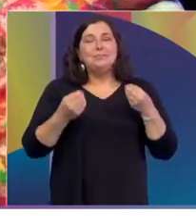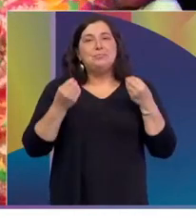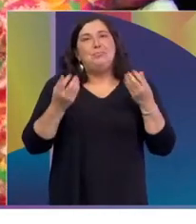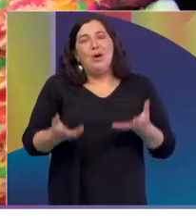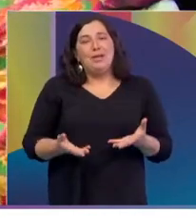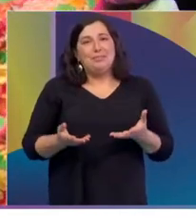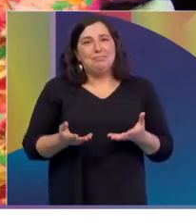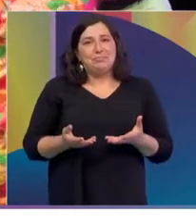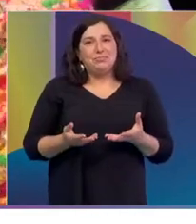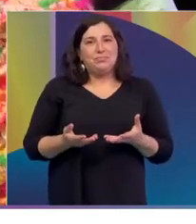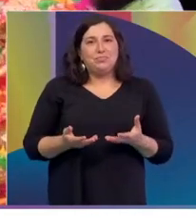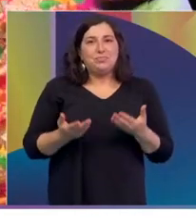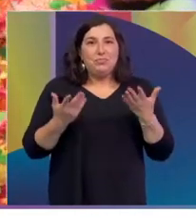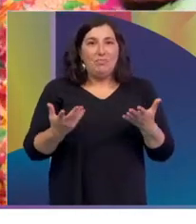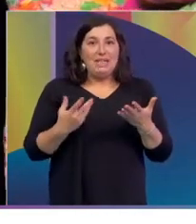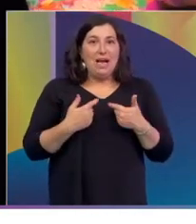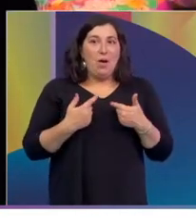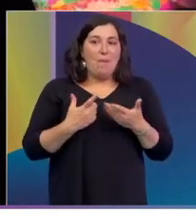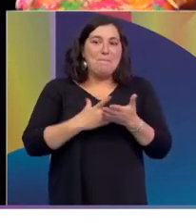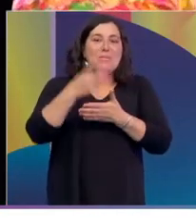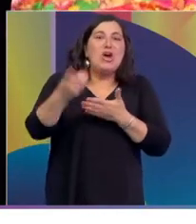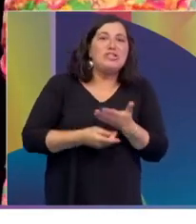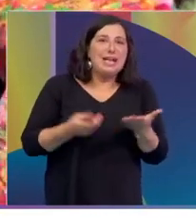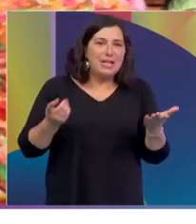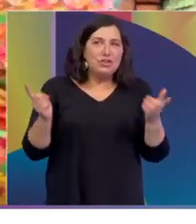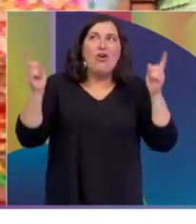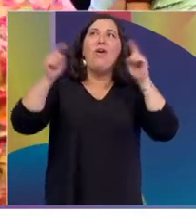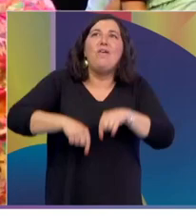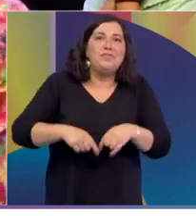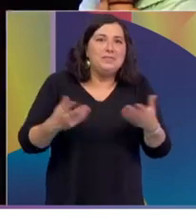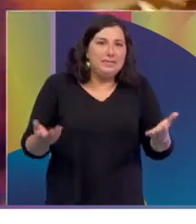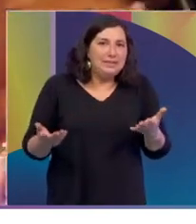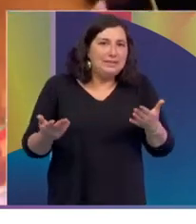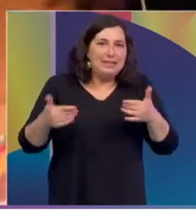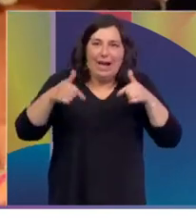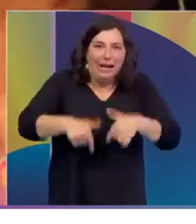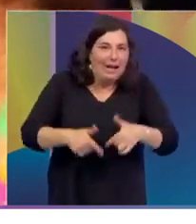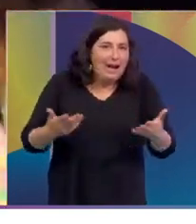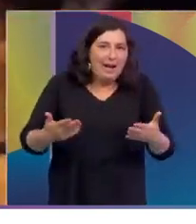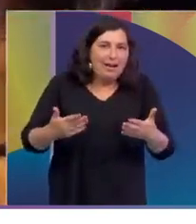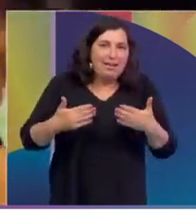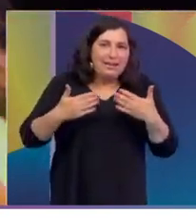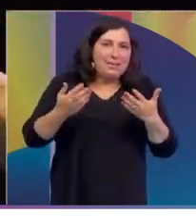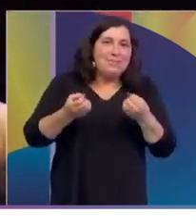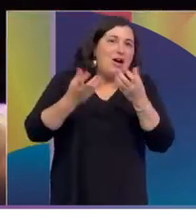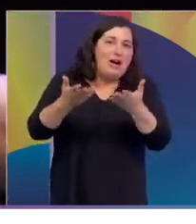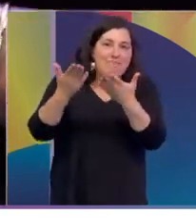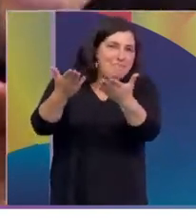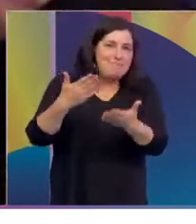bueno, el proyecto surge y estamos hoy gracias a Maite, ¿no?